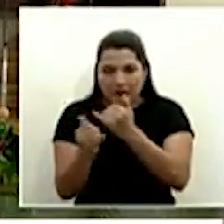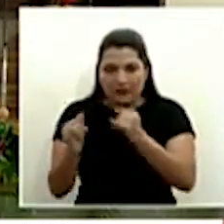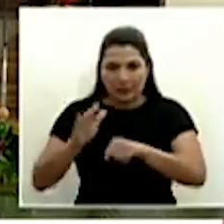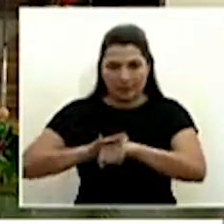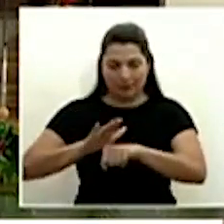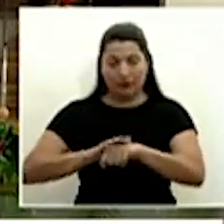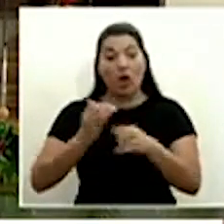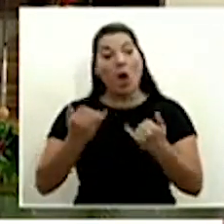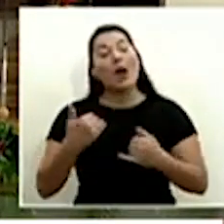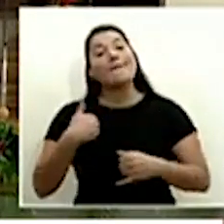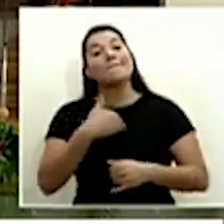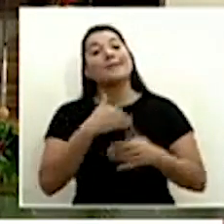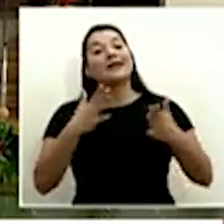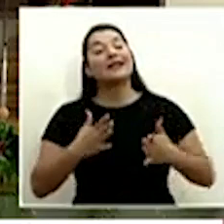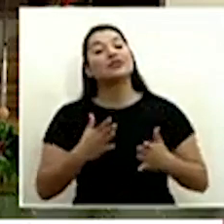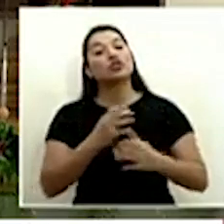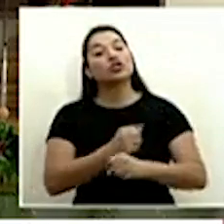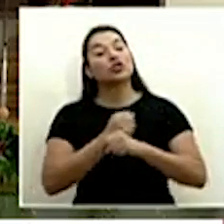Soto